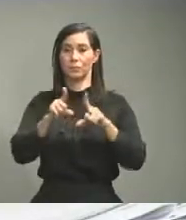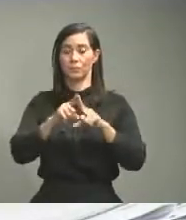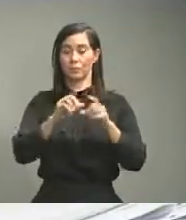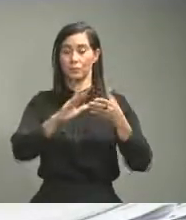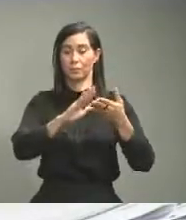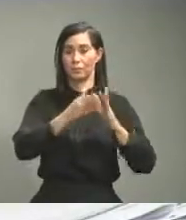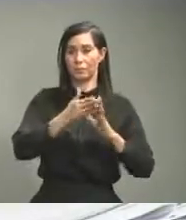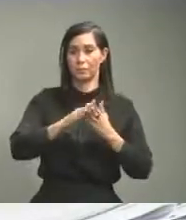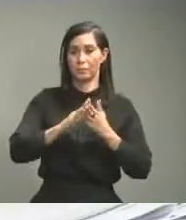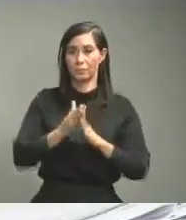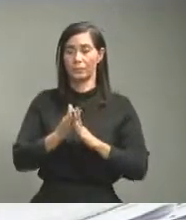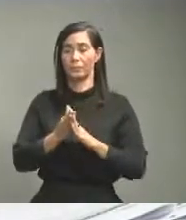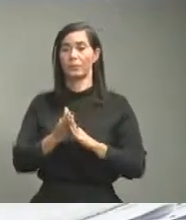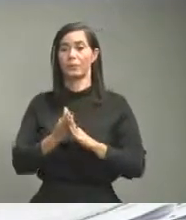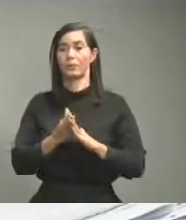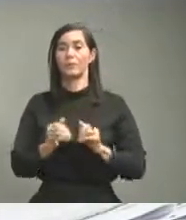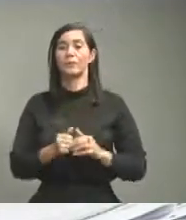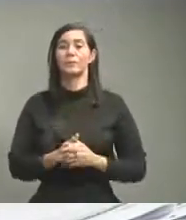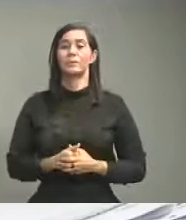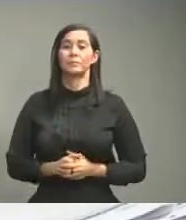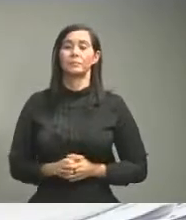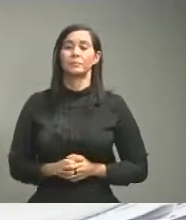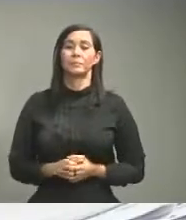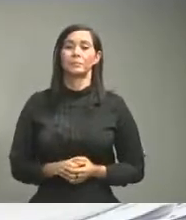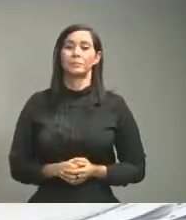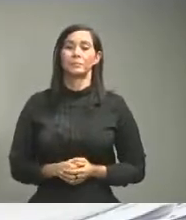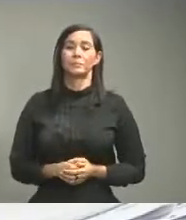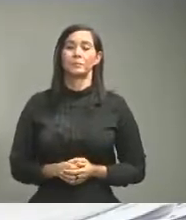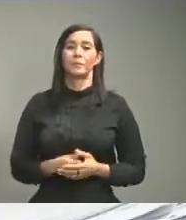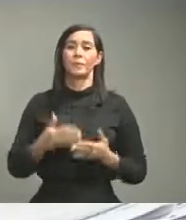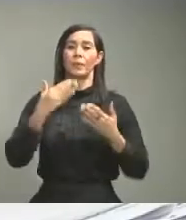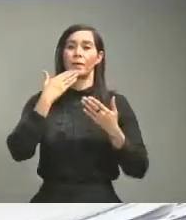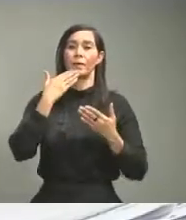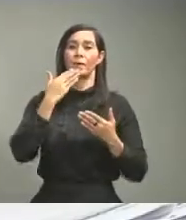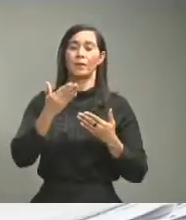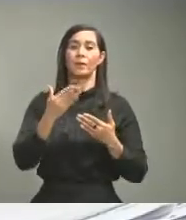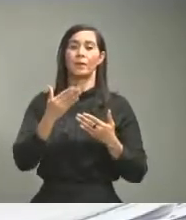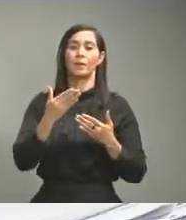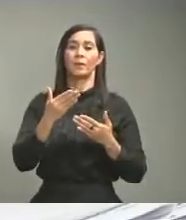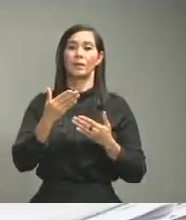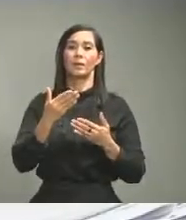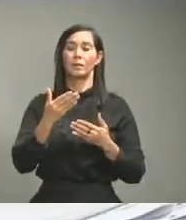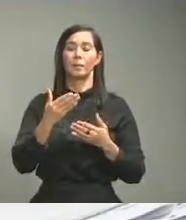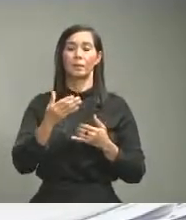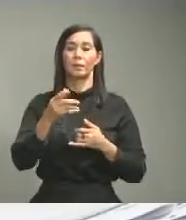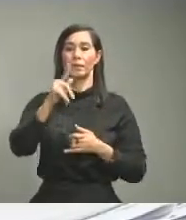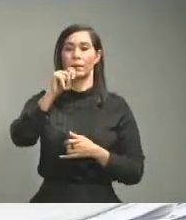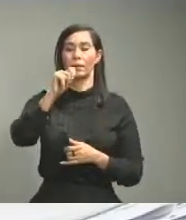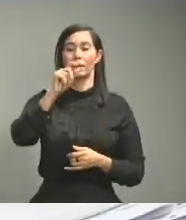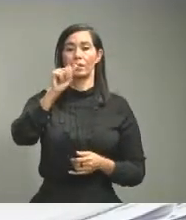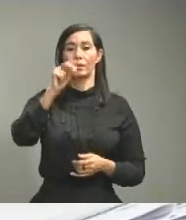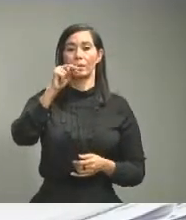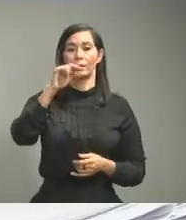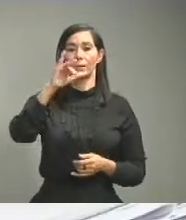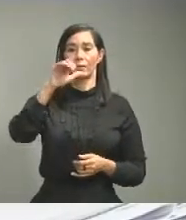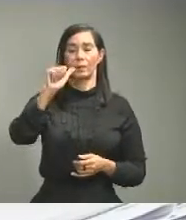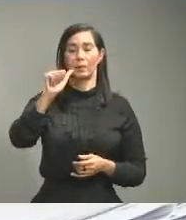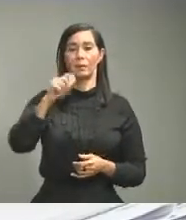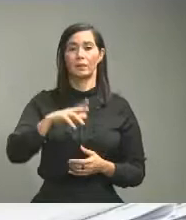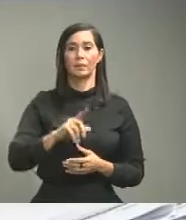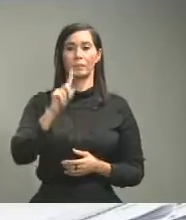provincias o a nivel nacional gracias pasamos a Carla a Tania Molina perdón diario libre